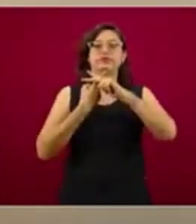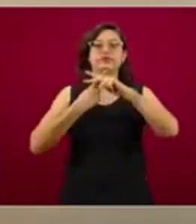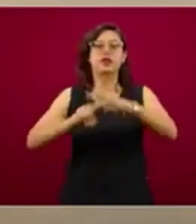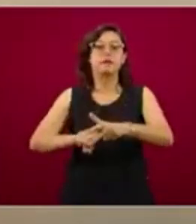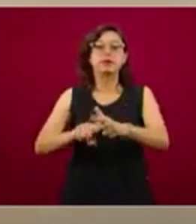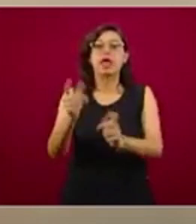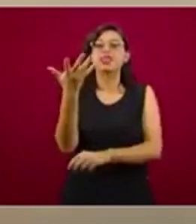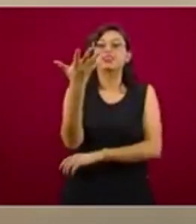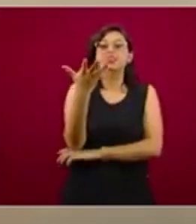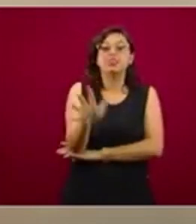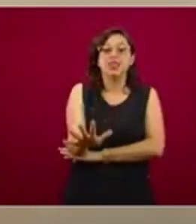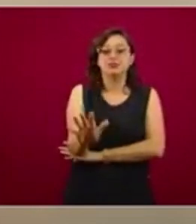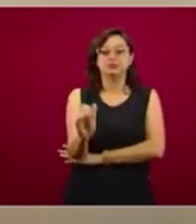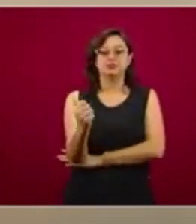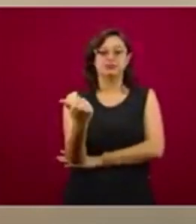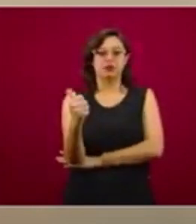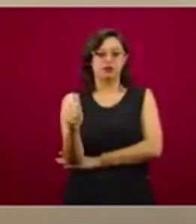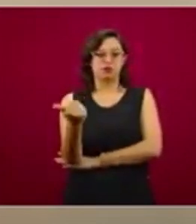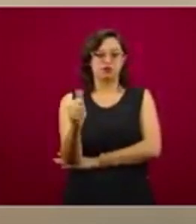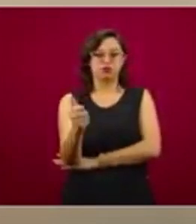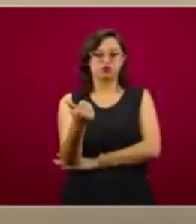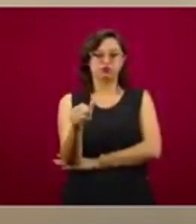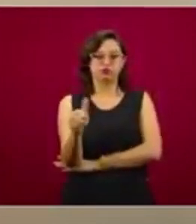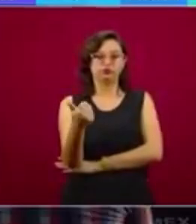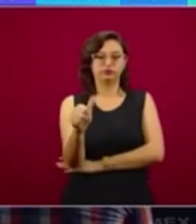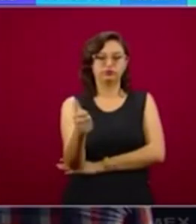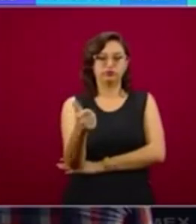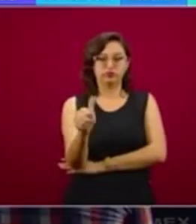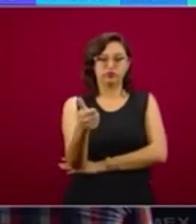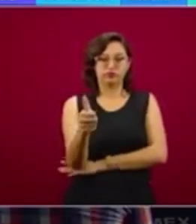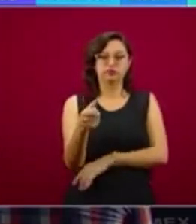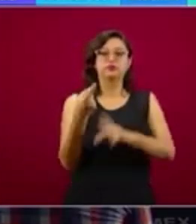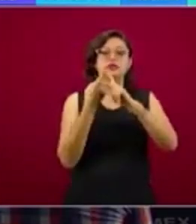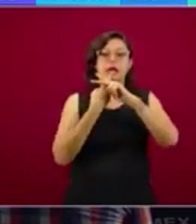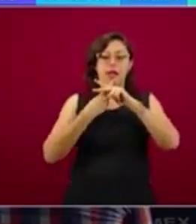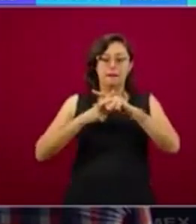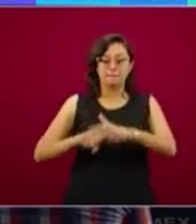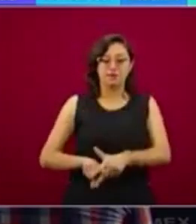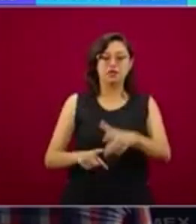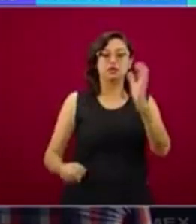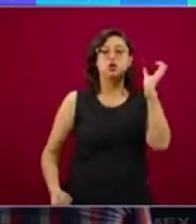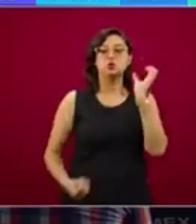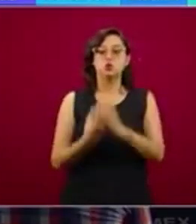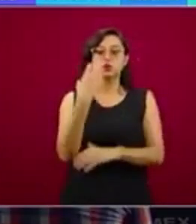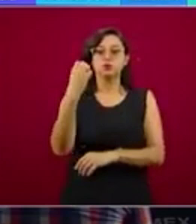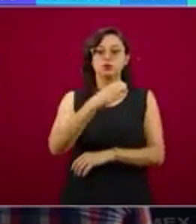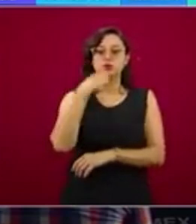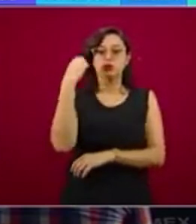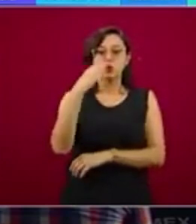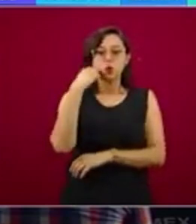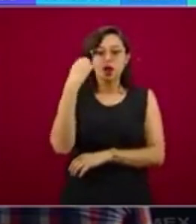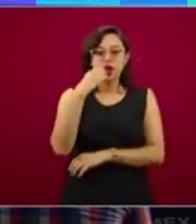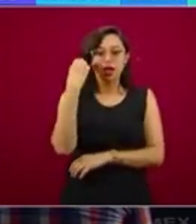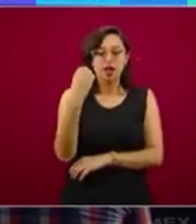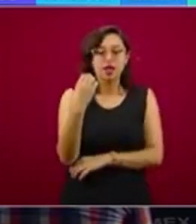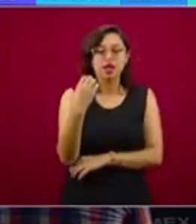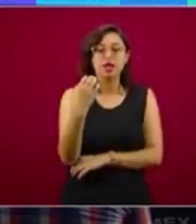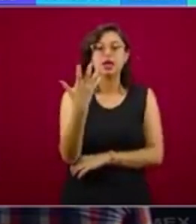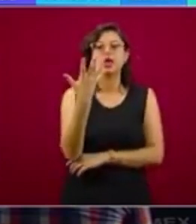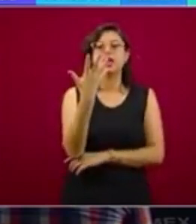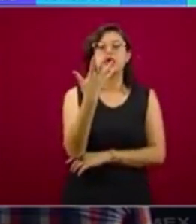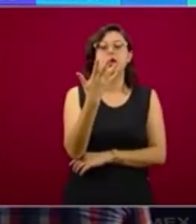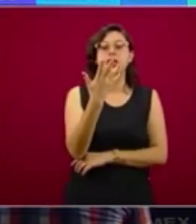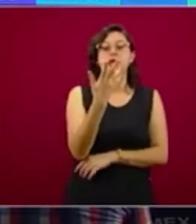especificado. El 10 de agosto empieza el ciclo 2021, el 10 de agosto inician clases